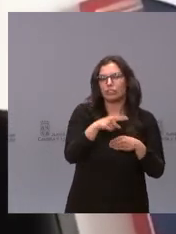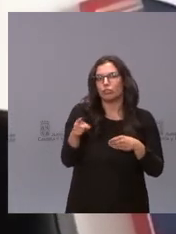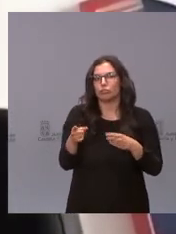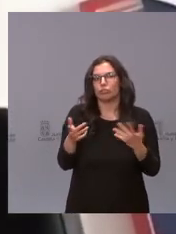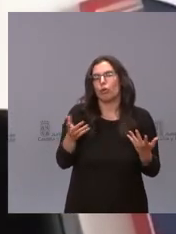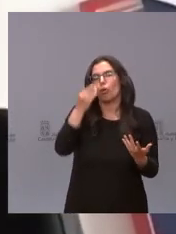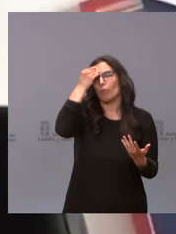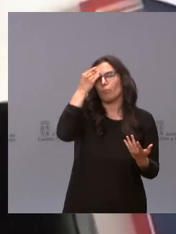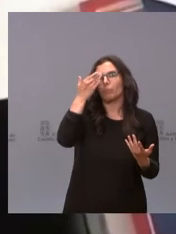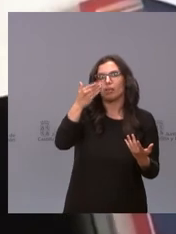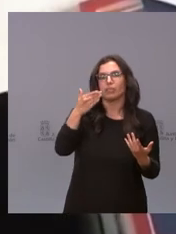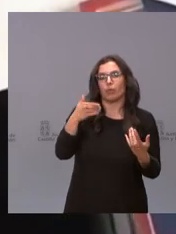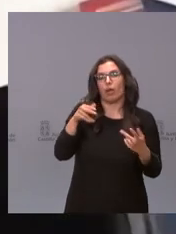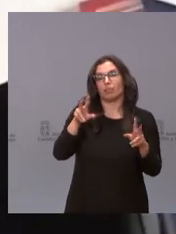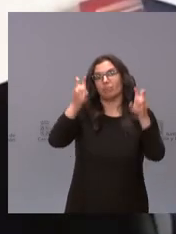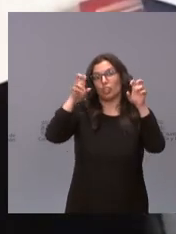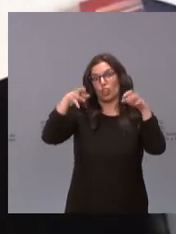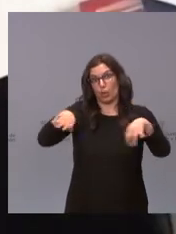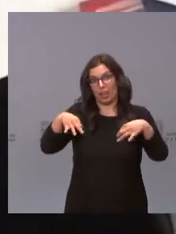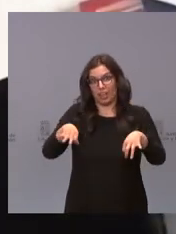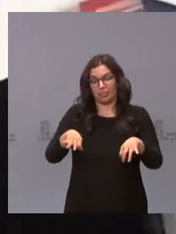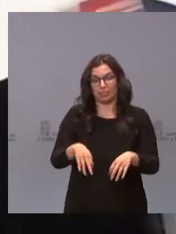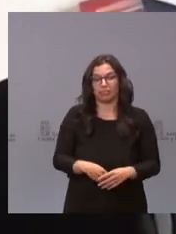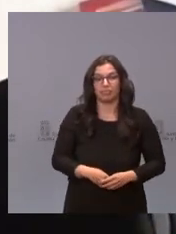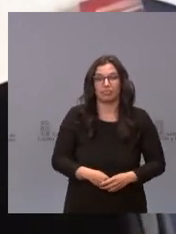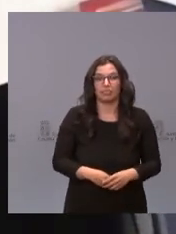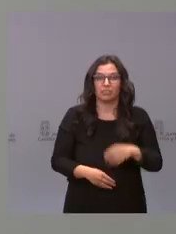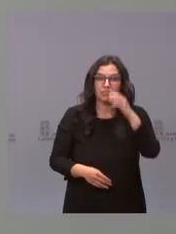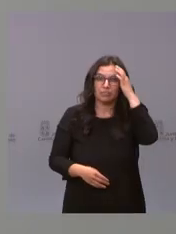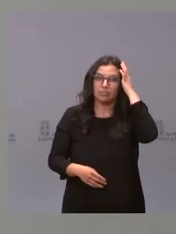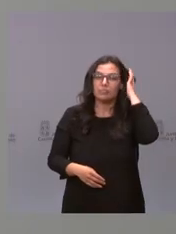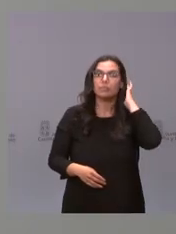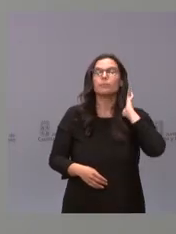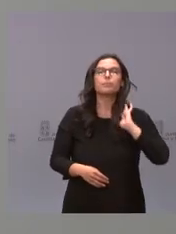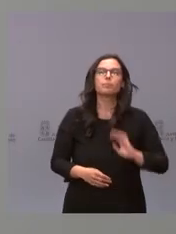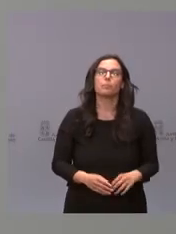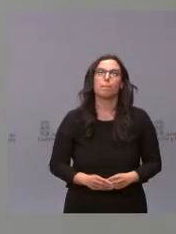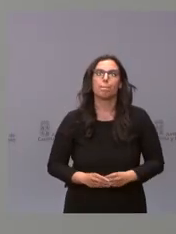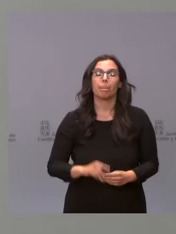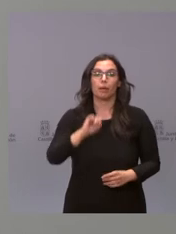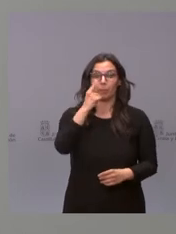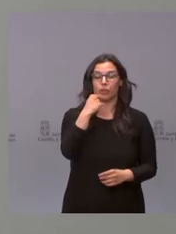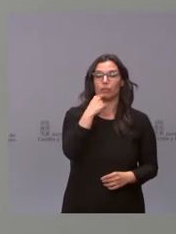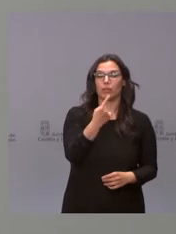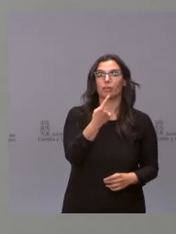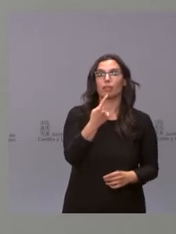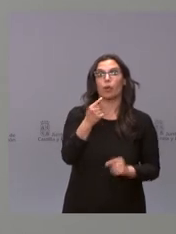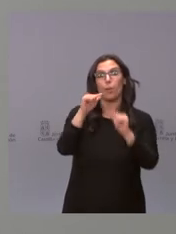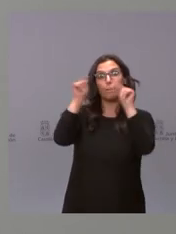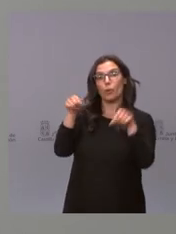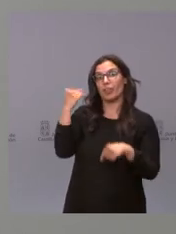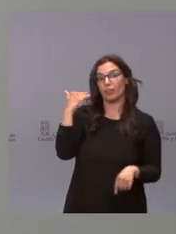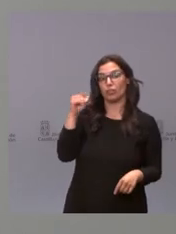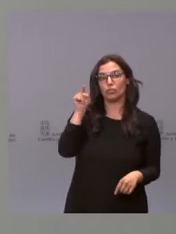en esa vuelta a la vieja normalidad? Esperemos Bueno yo antes de nada decir que la provincia de